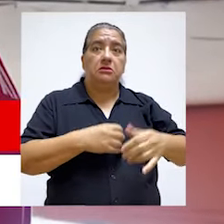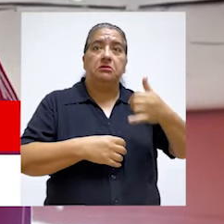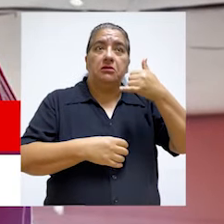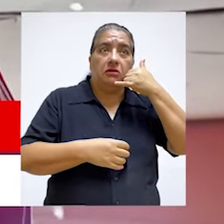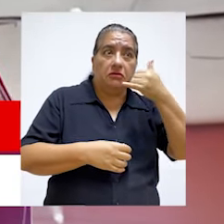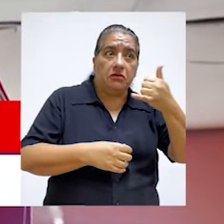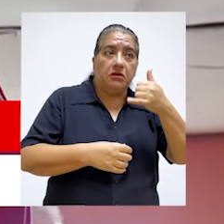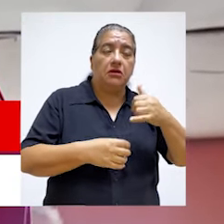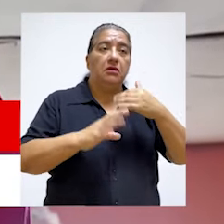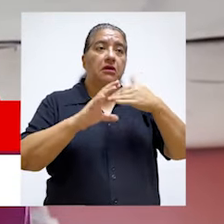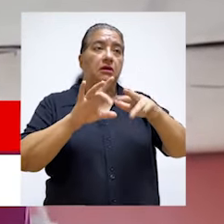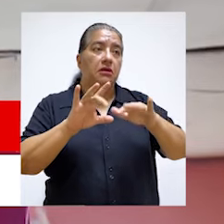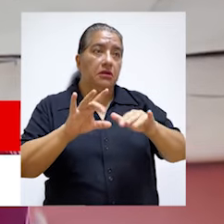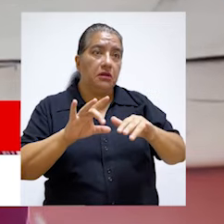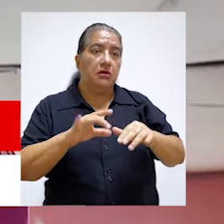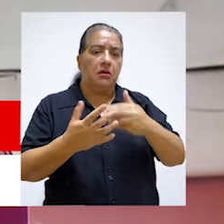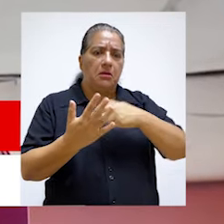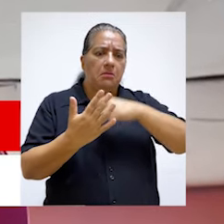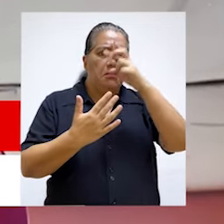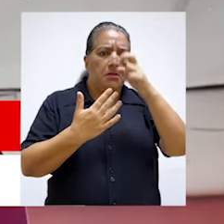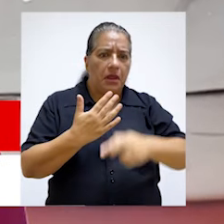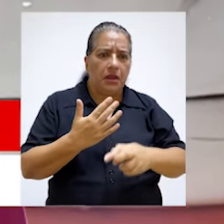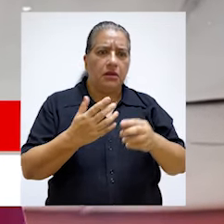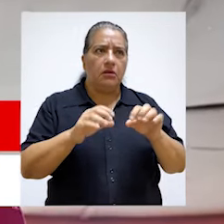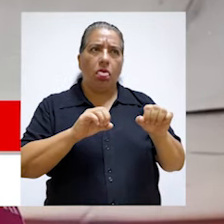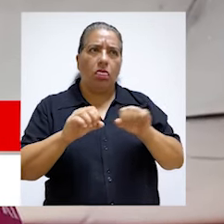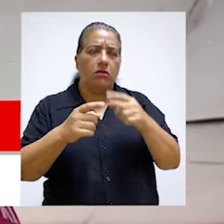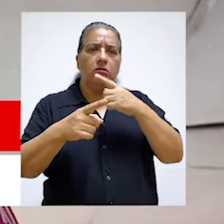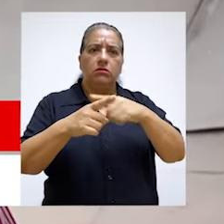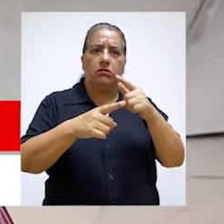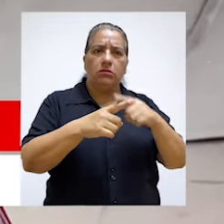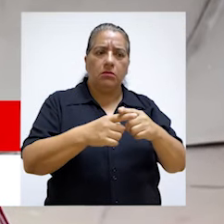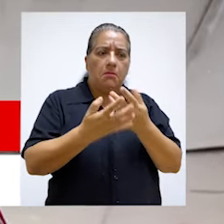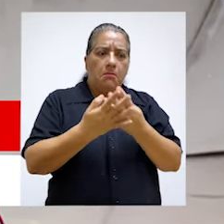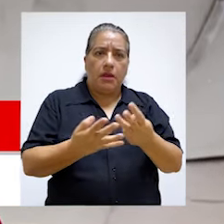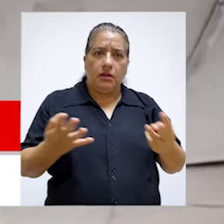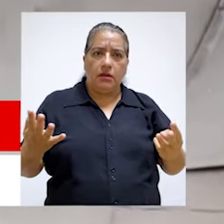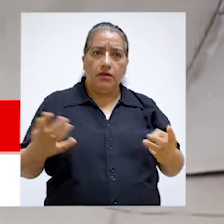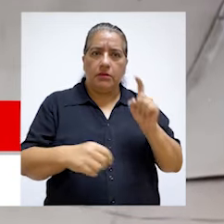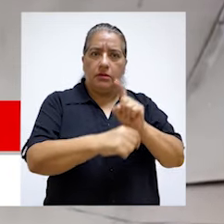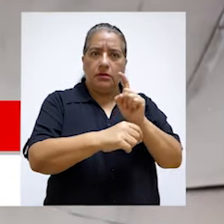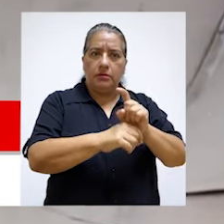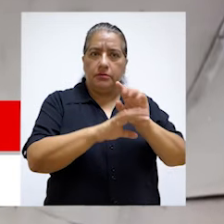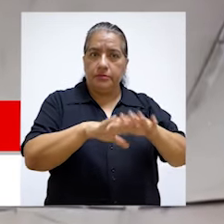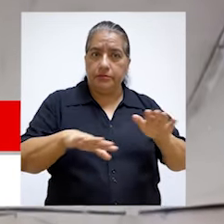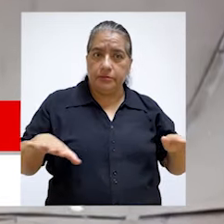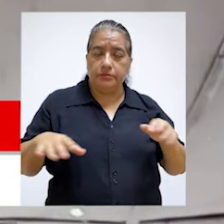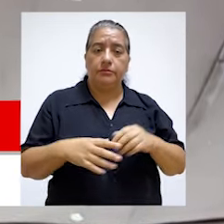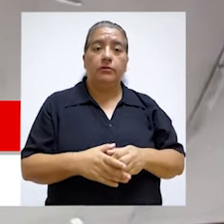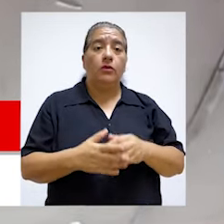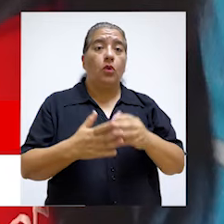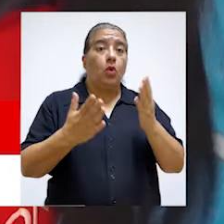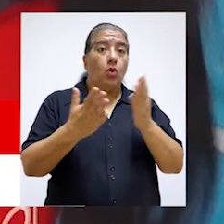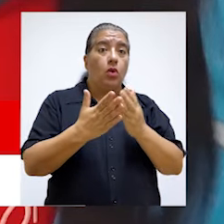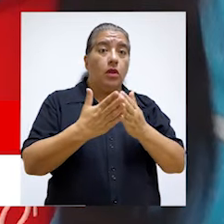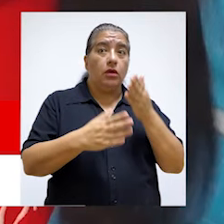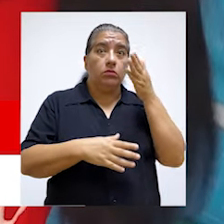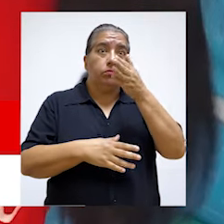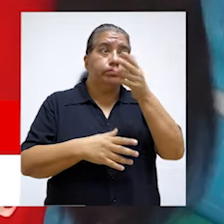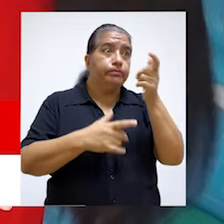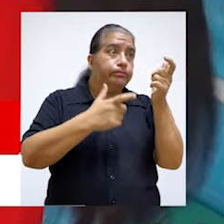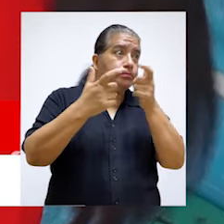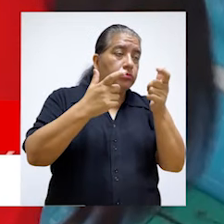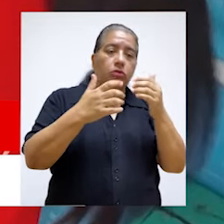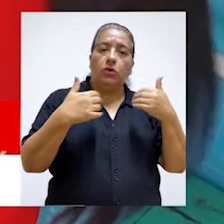básicos, telefonía, internet, planes de gestión del riesgo de desastres, mobiliario y material para la enseñanza de los escolares. Además,